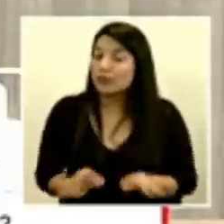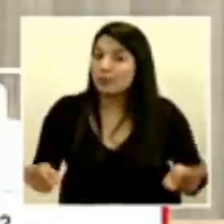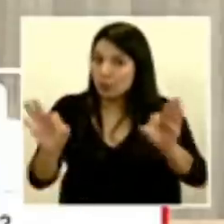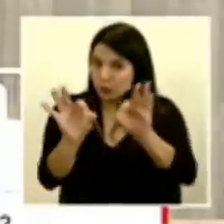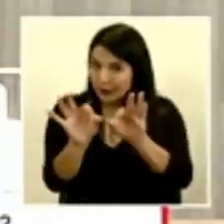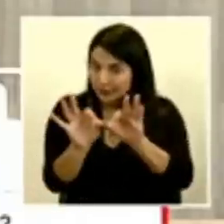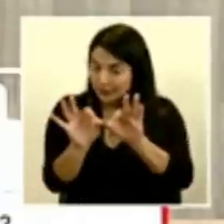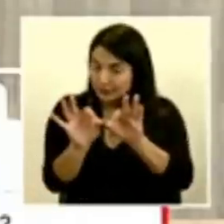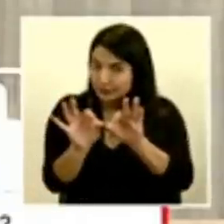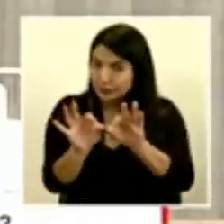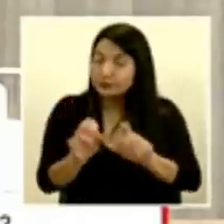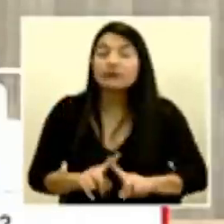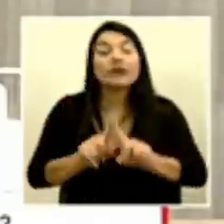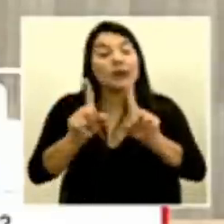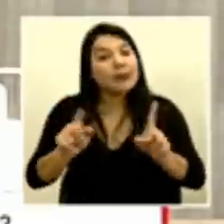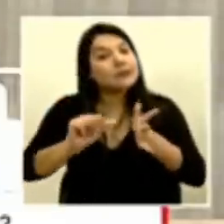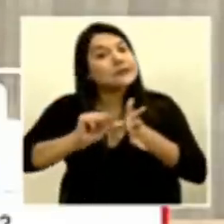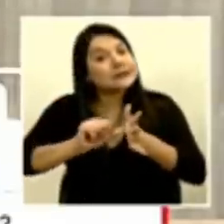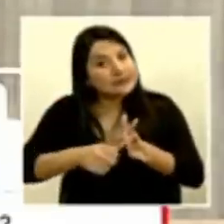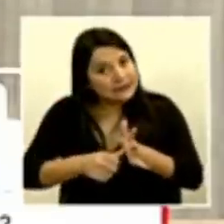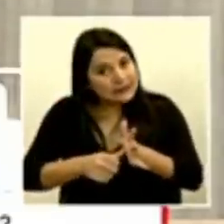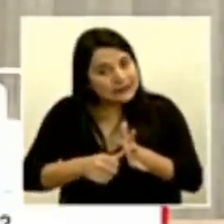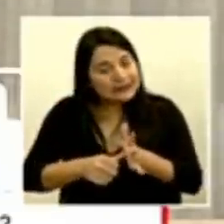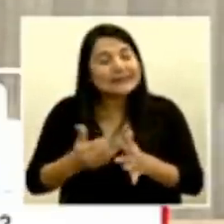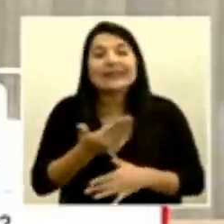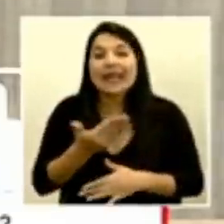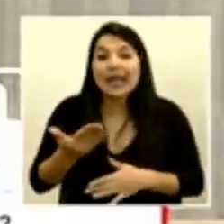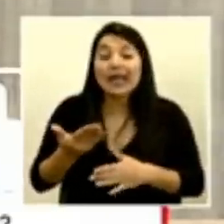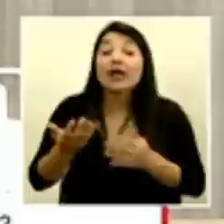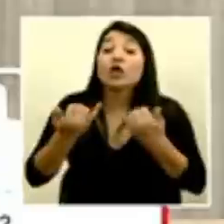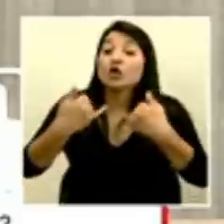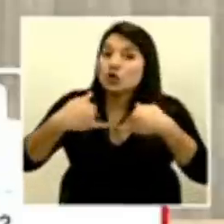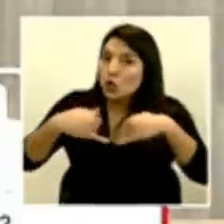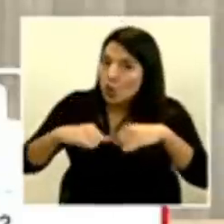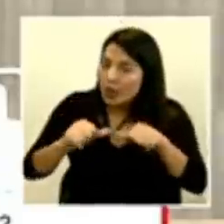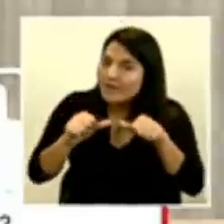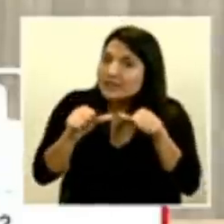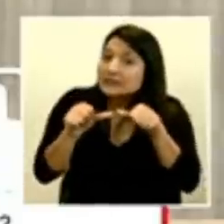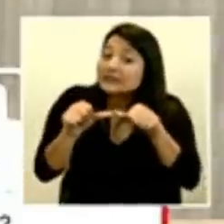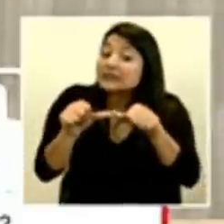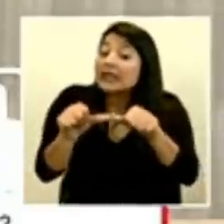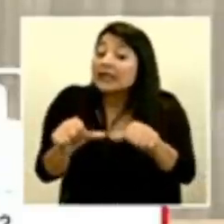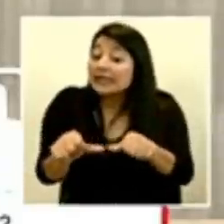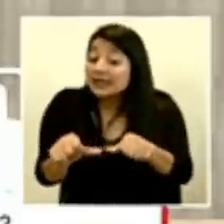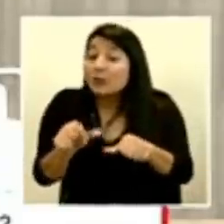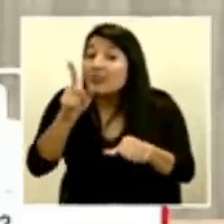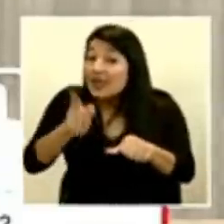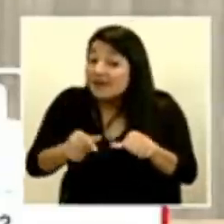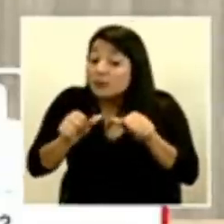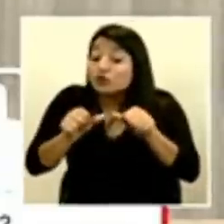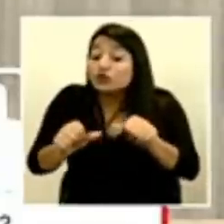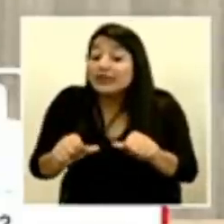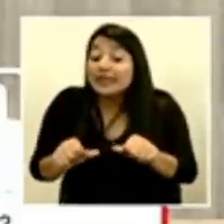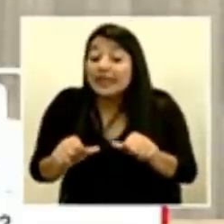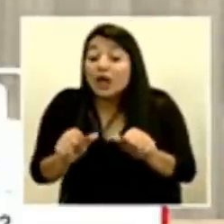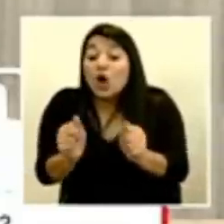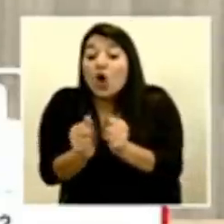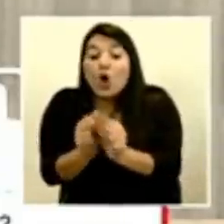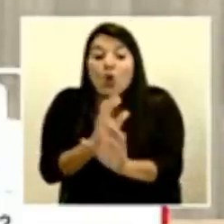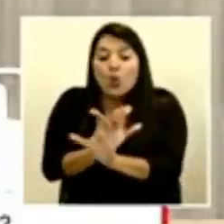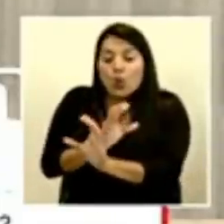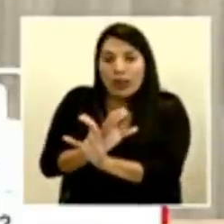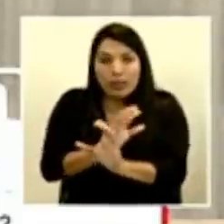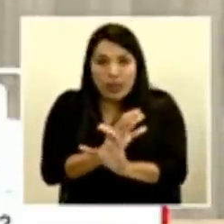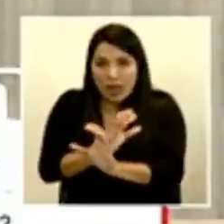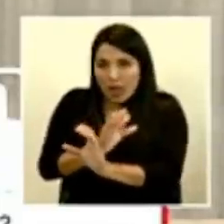Pero insisto que seguimos caminando en un piso de cáscaras de